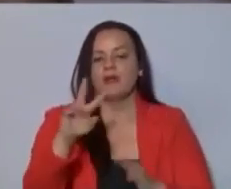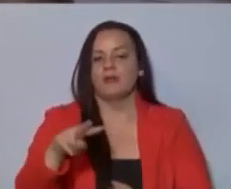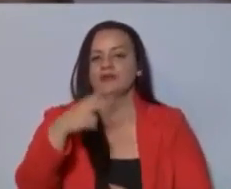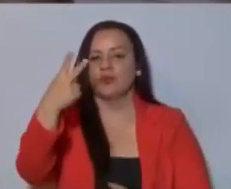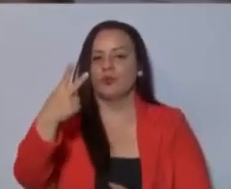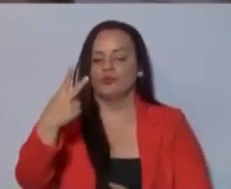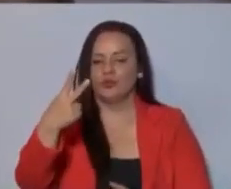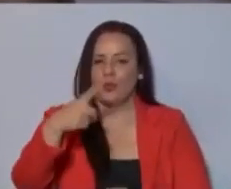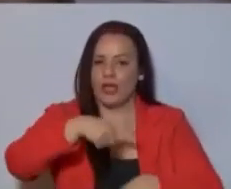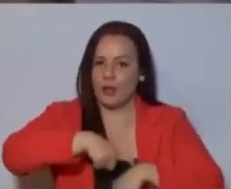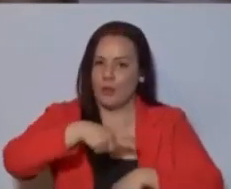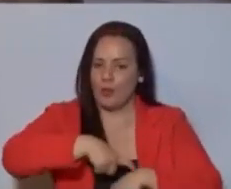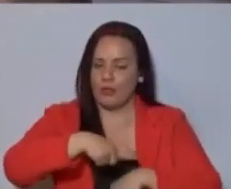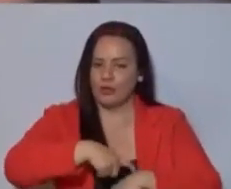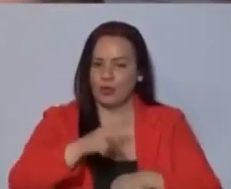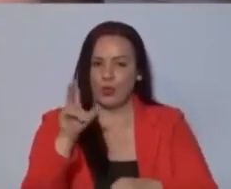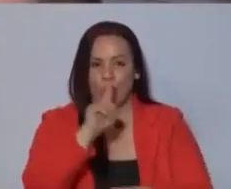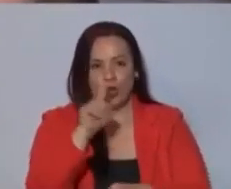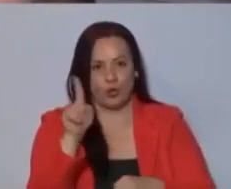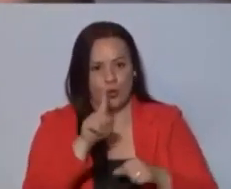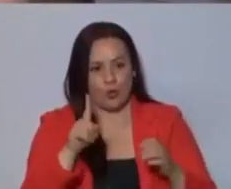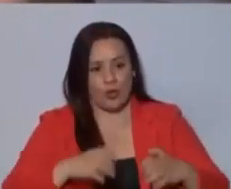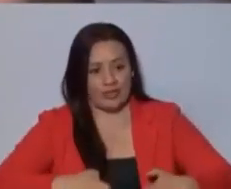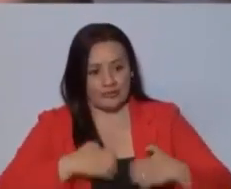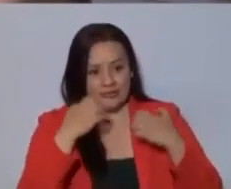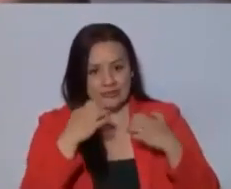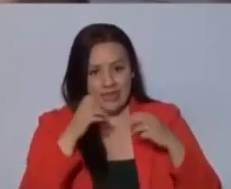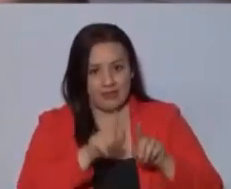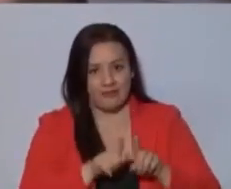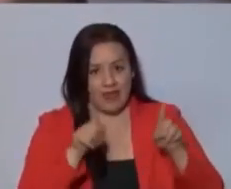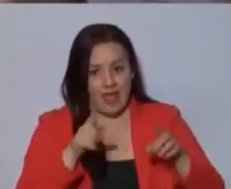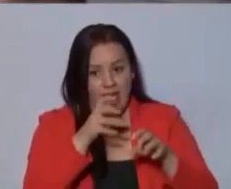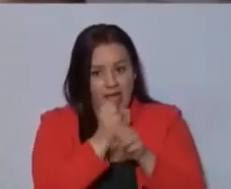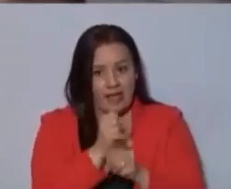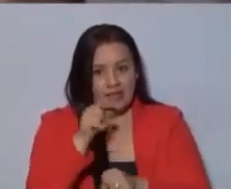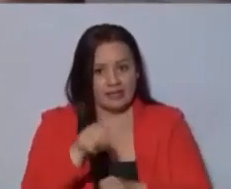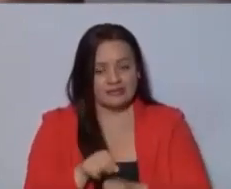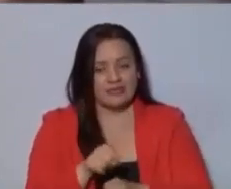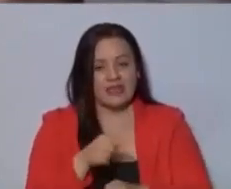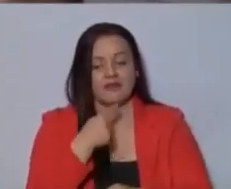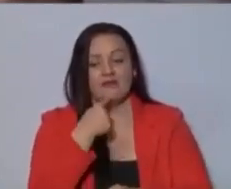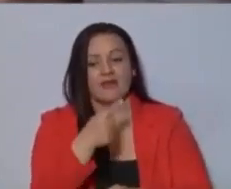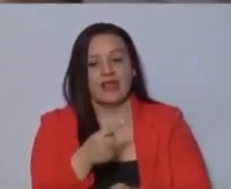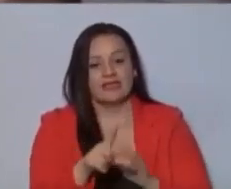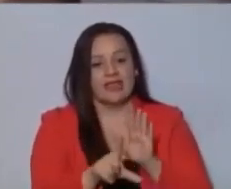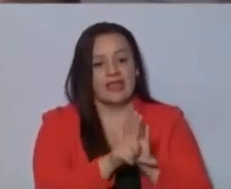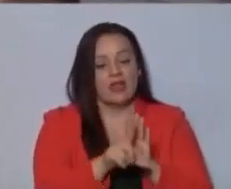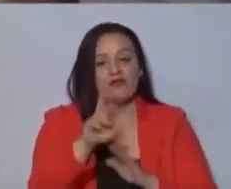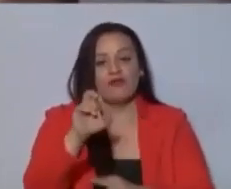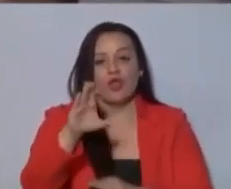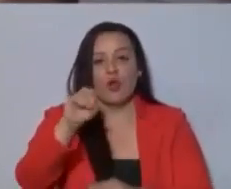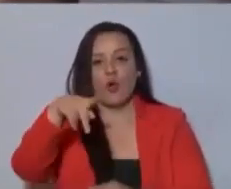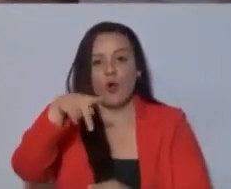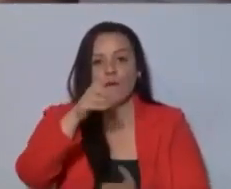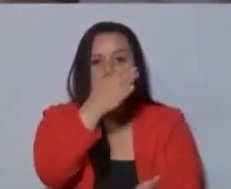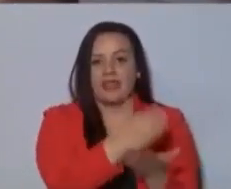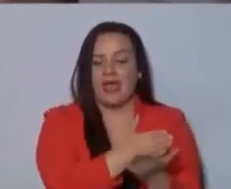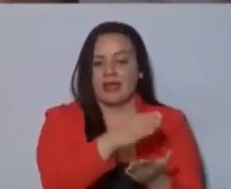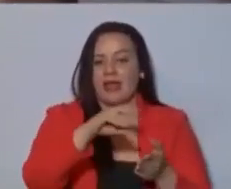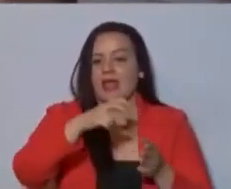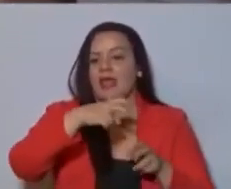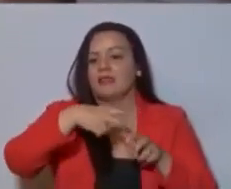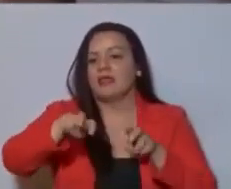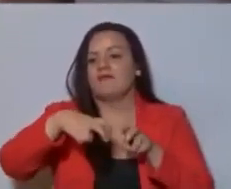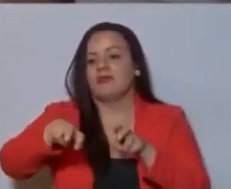En el momento en que no exista el diferencial al que hace referencia esta ley, recope, dejará de transferir los recursos al